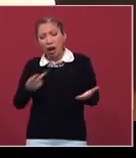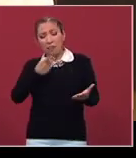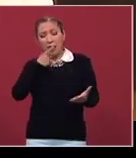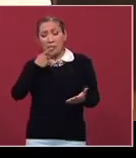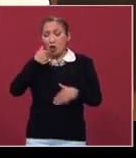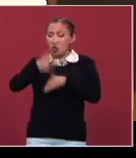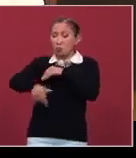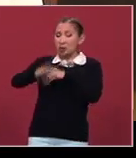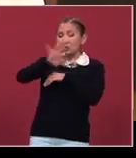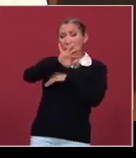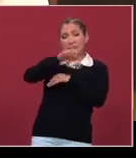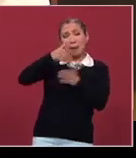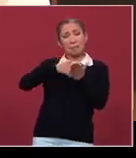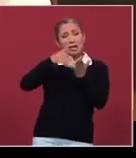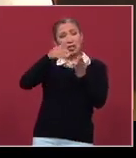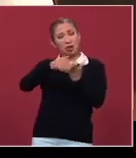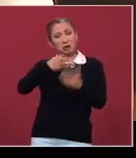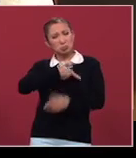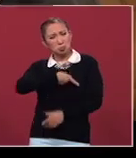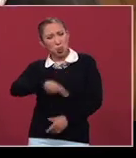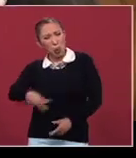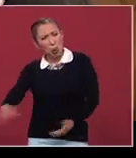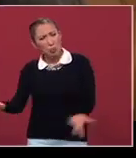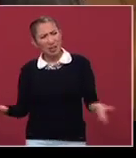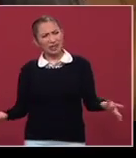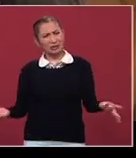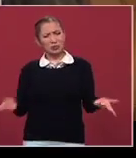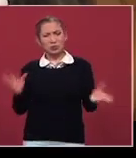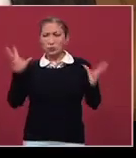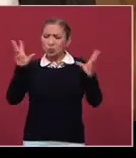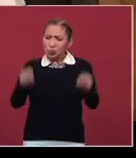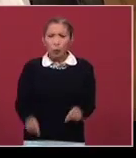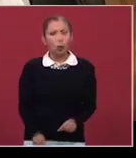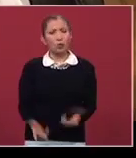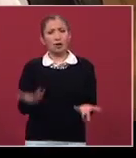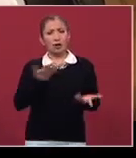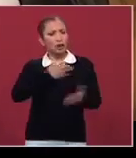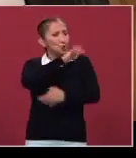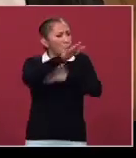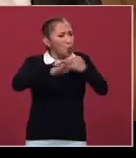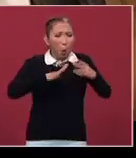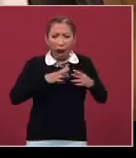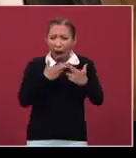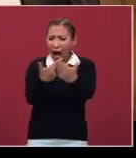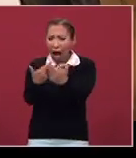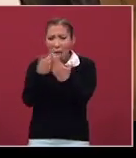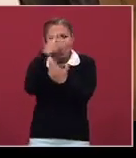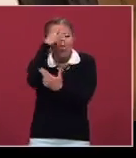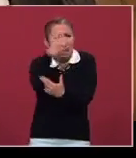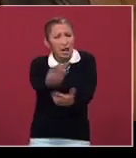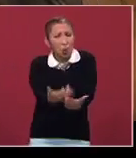de cifras de 50 millones de pobres? No, tenemos todo, todo,